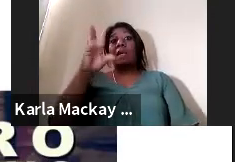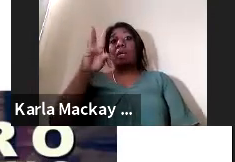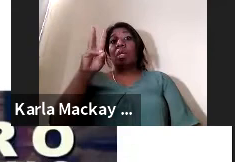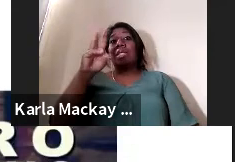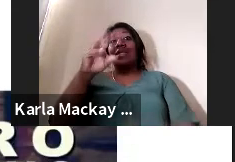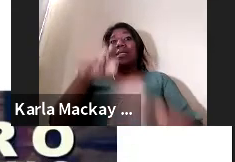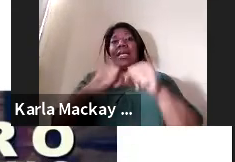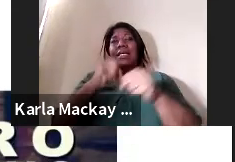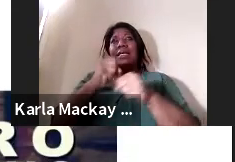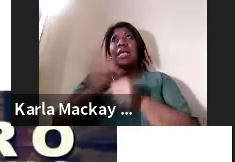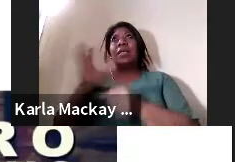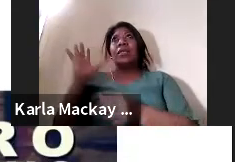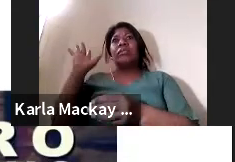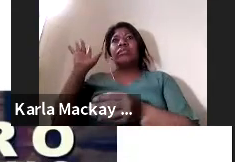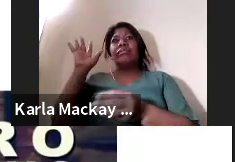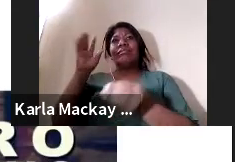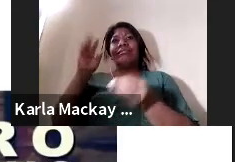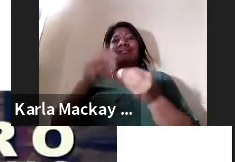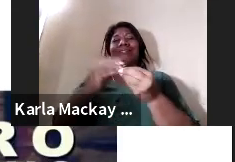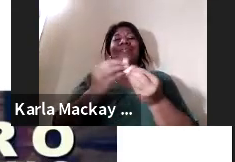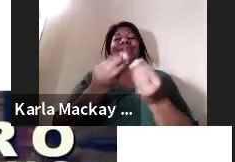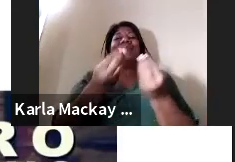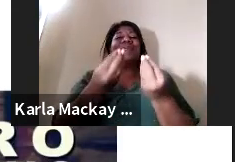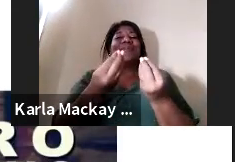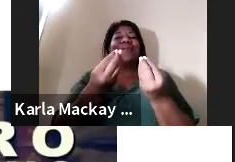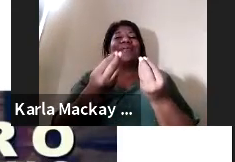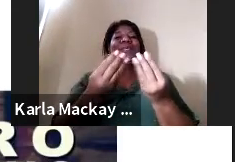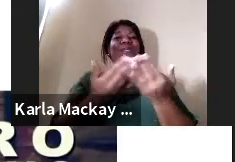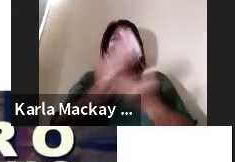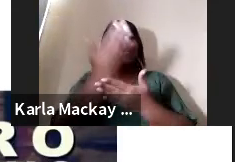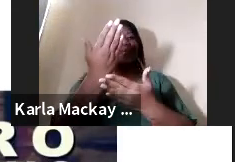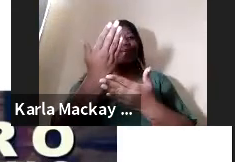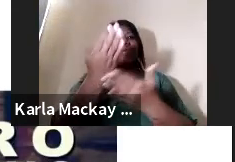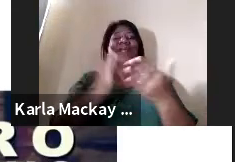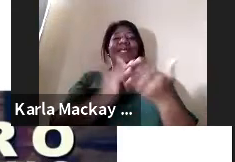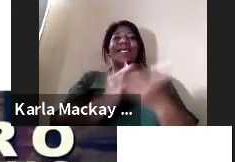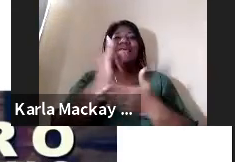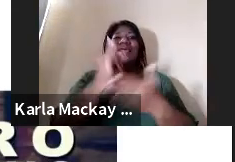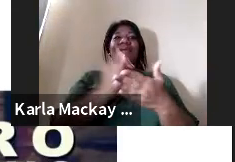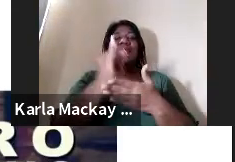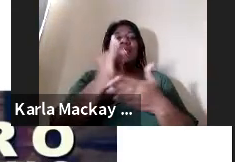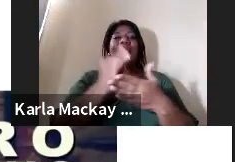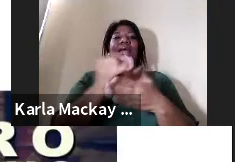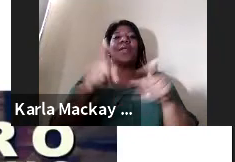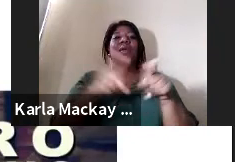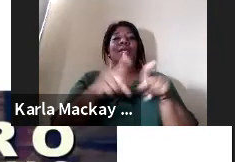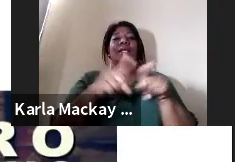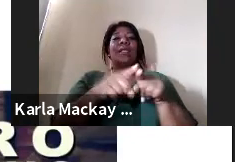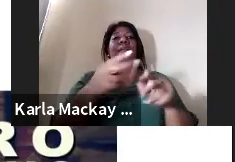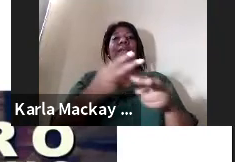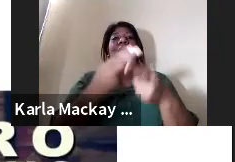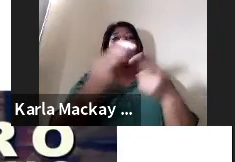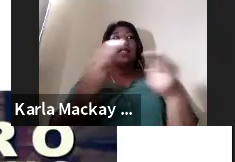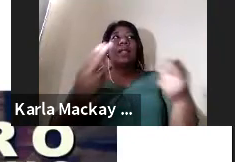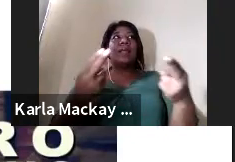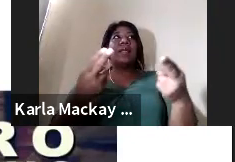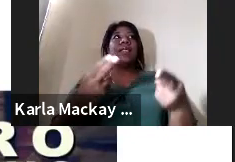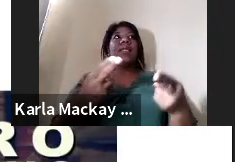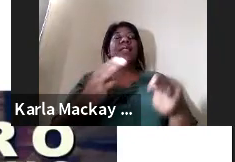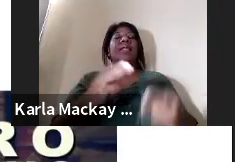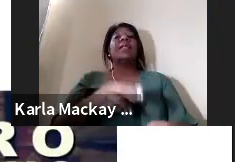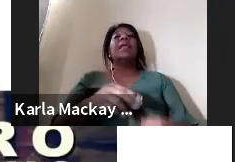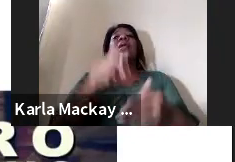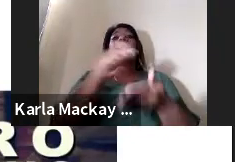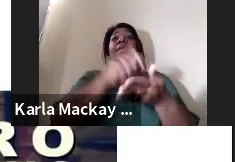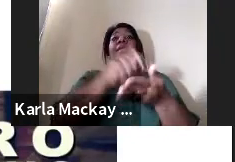él logra entonces también tener su artículo en la revista indexada Spila y continúa